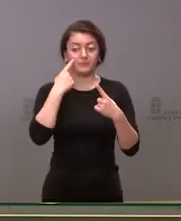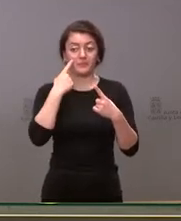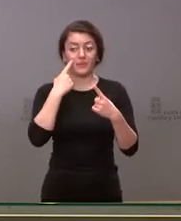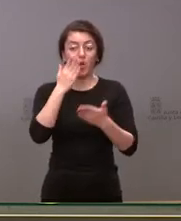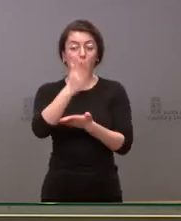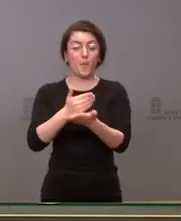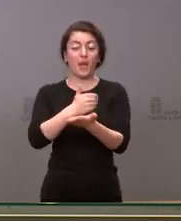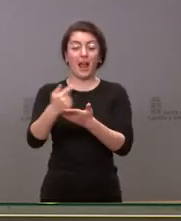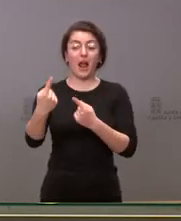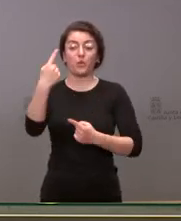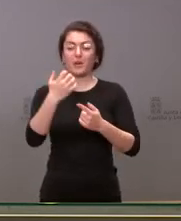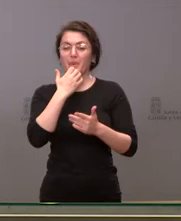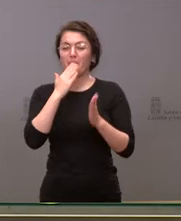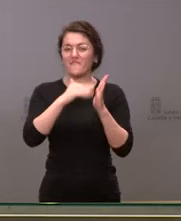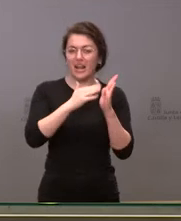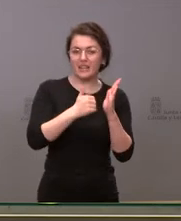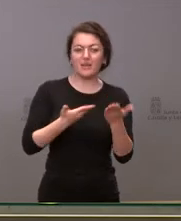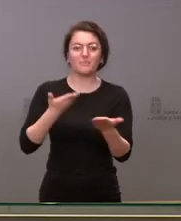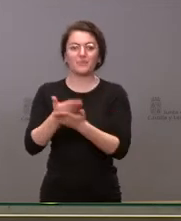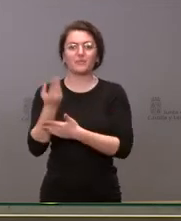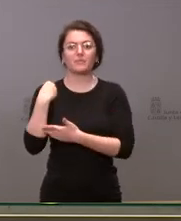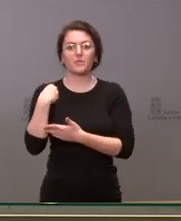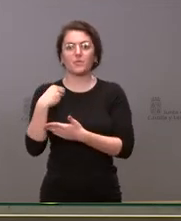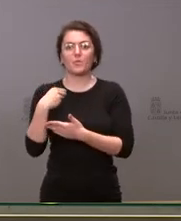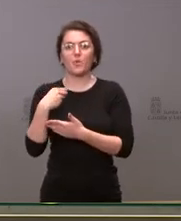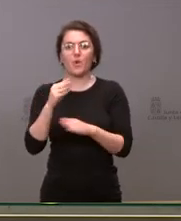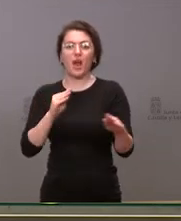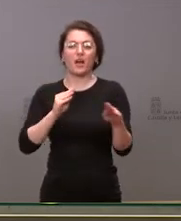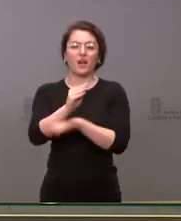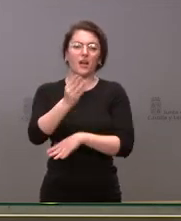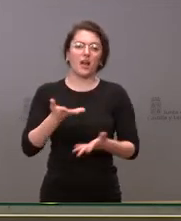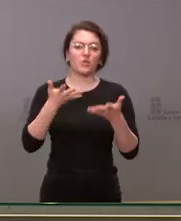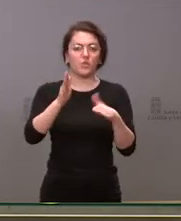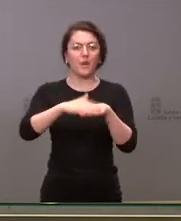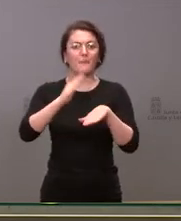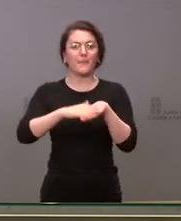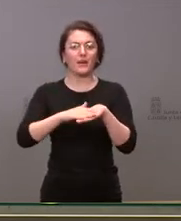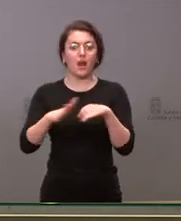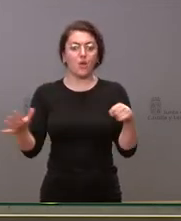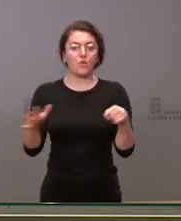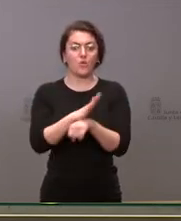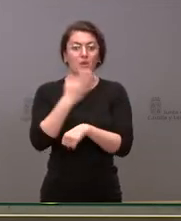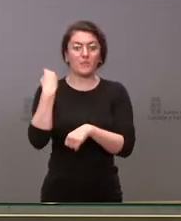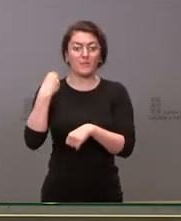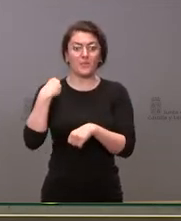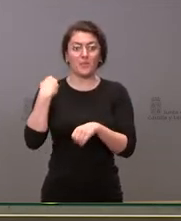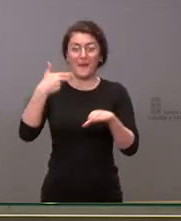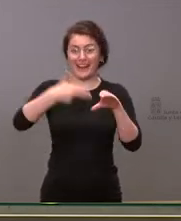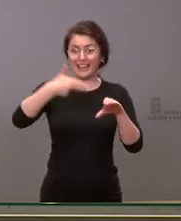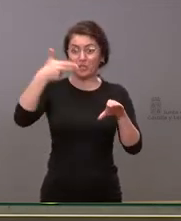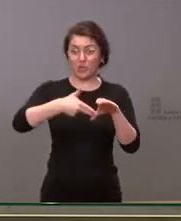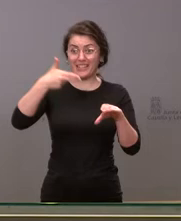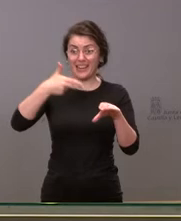autónomas como el caso de Valencia han pedido que se habiliten ayudas a fondo perdido para cubrir el adelanto que están haciendo las estaciones de servicio las